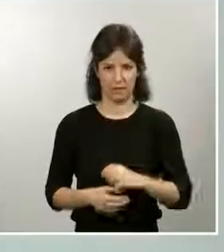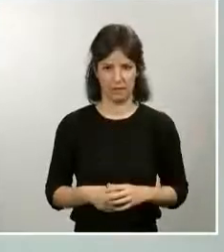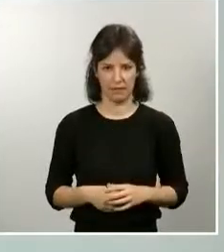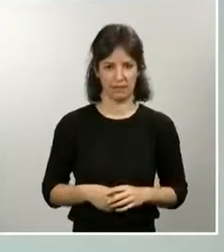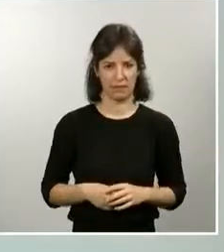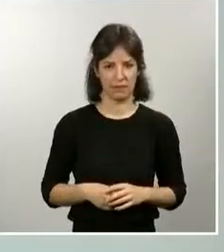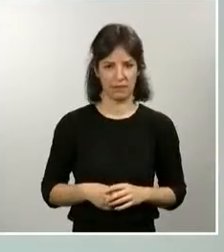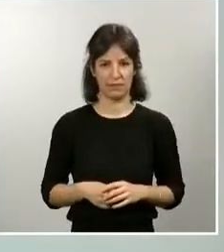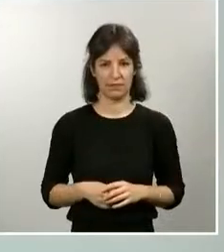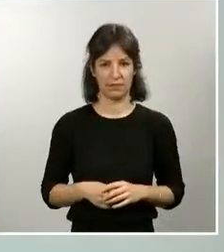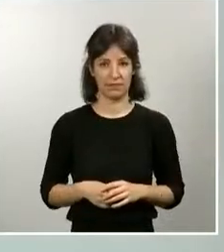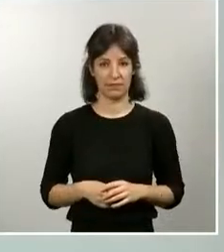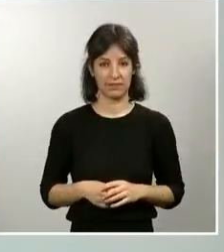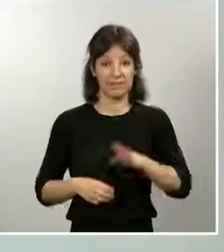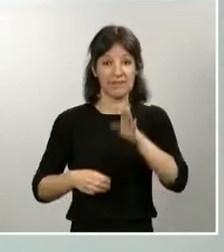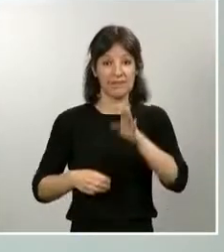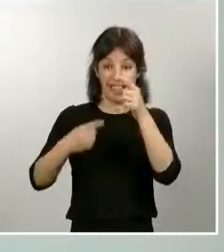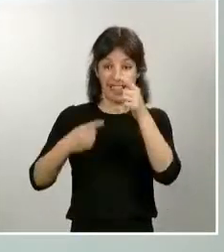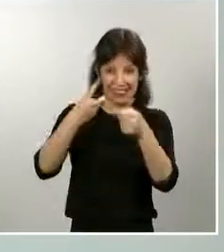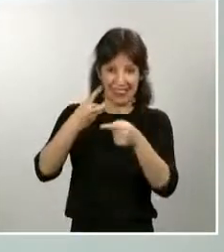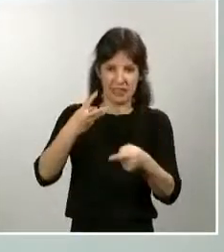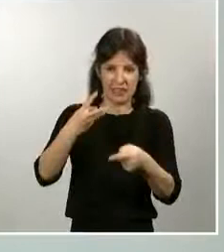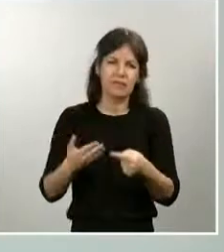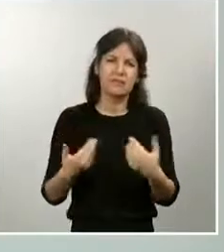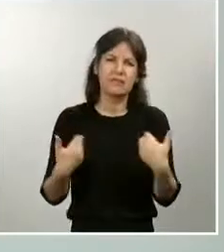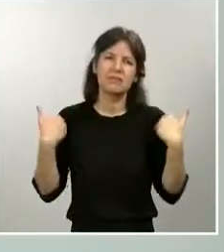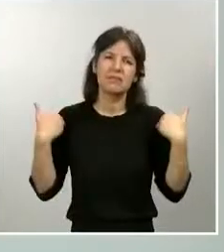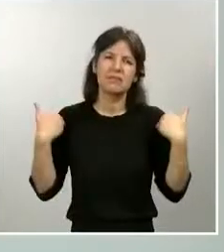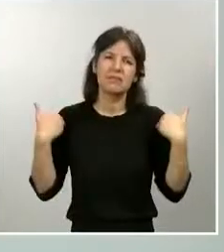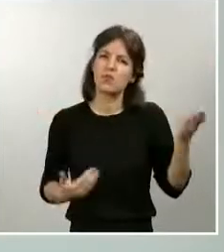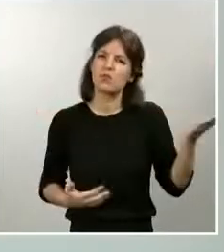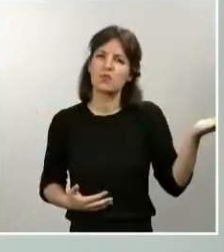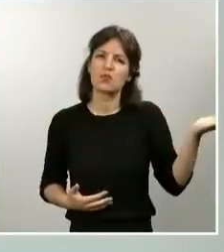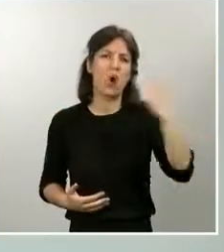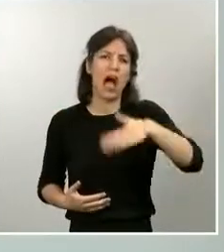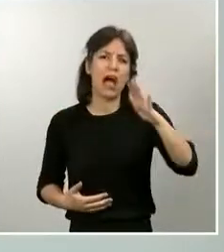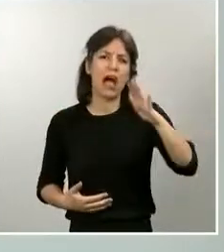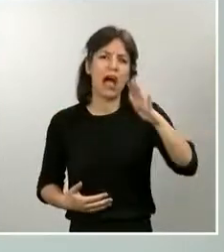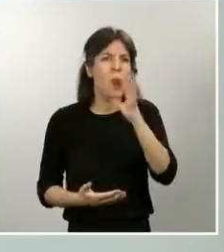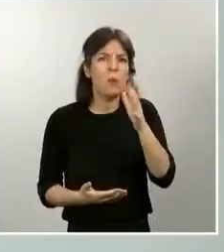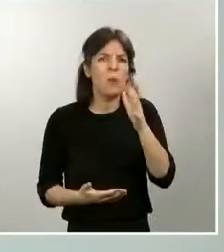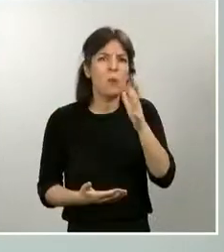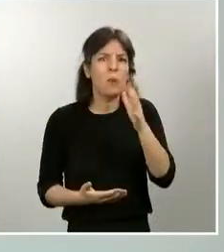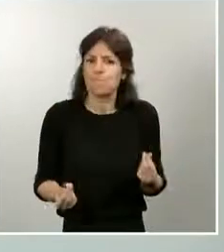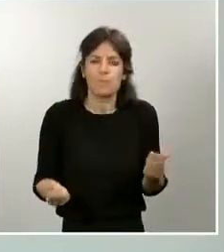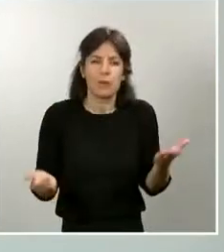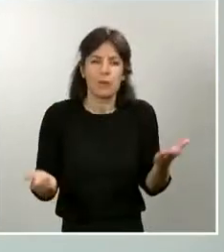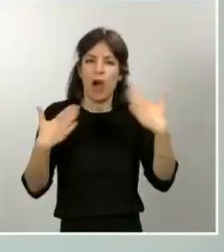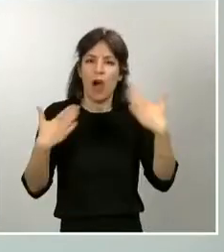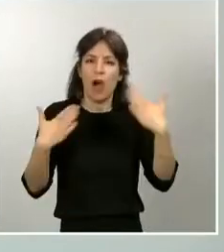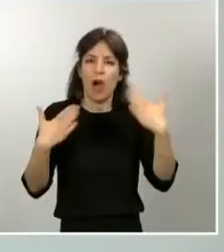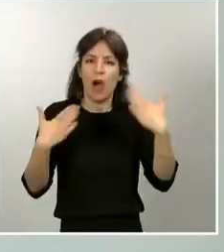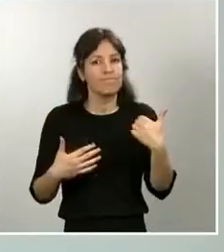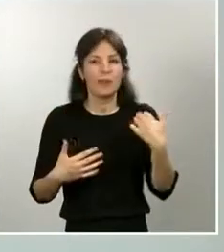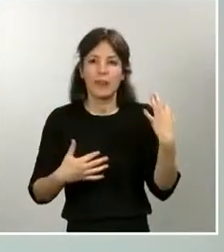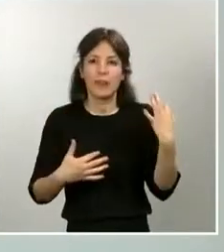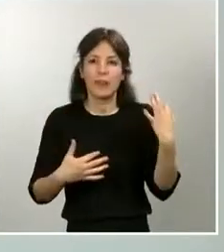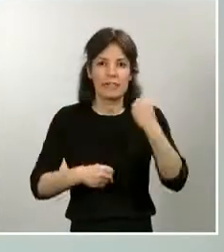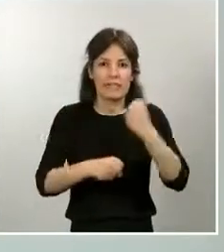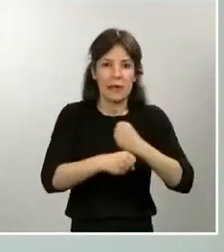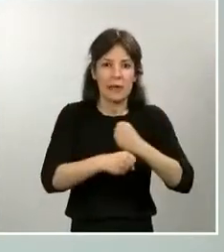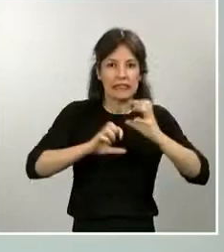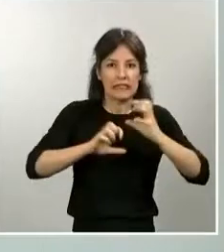conductas totalmente irresponsables e inexplicables, que nos obligan a trabajar contra reloj para minimizar los